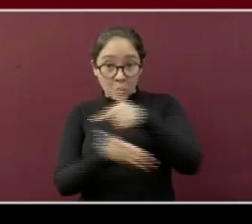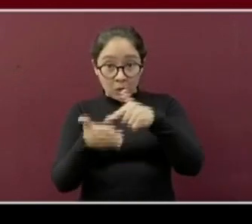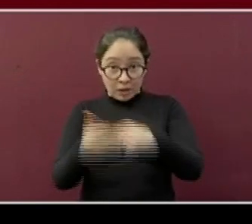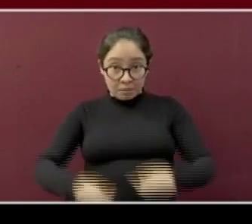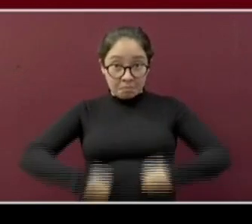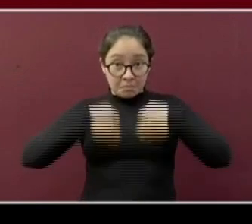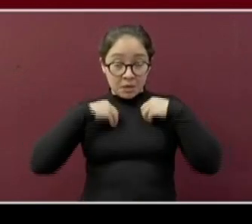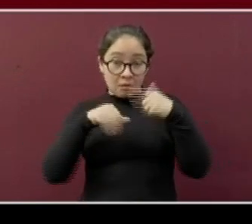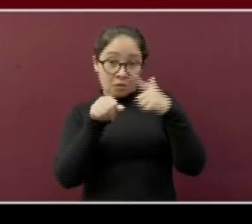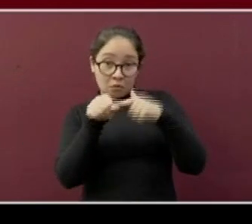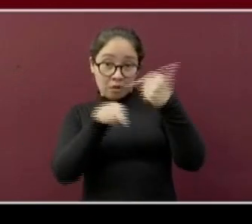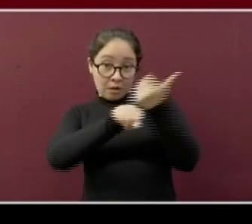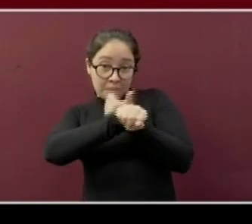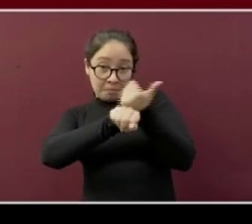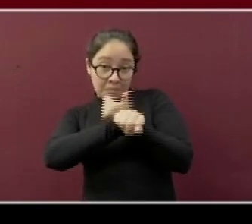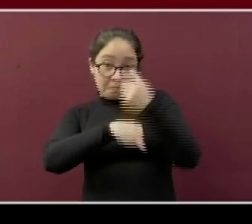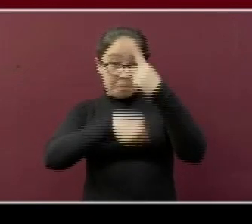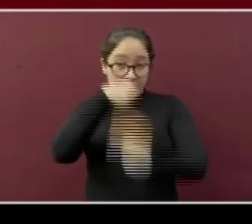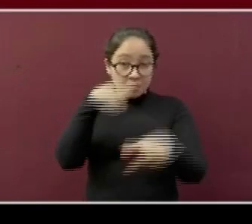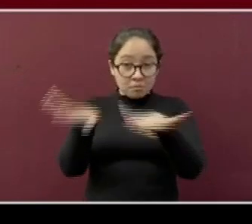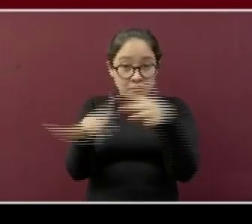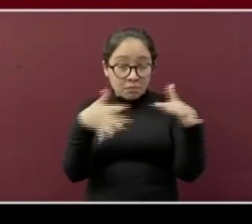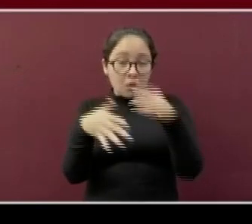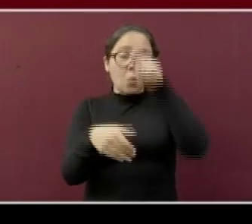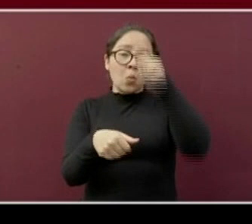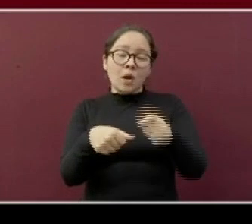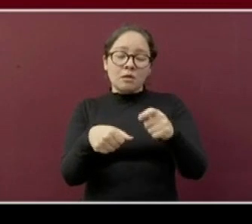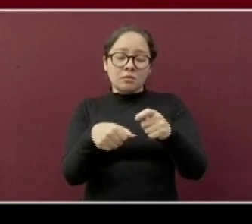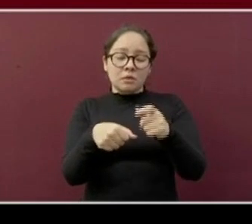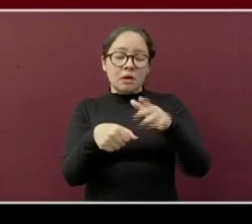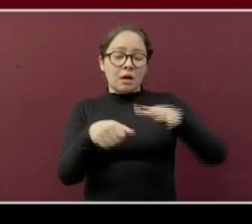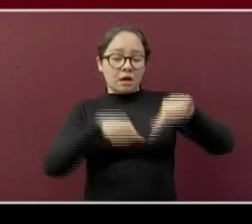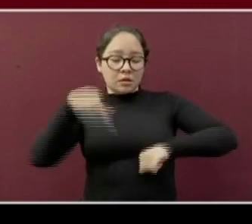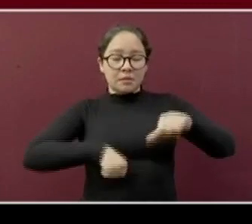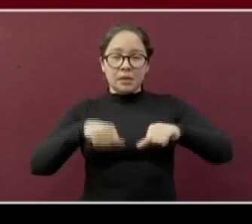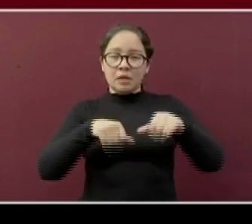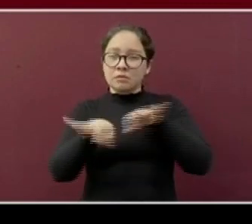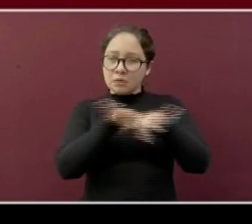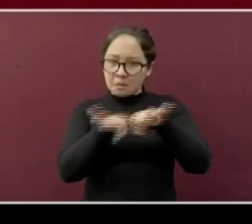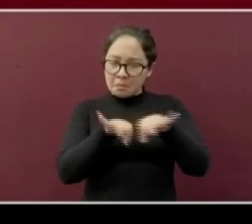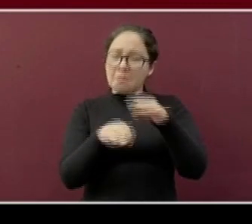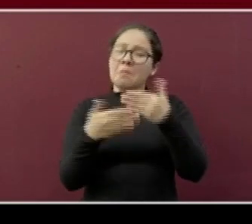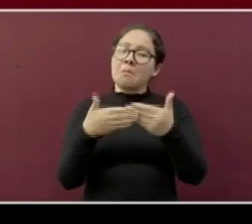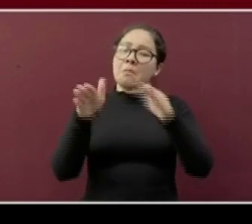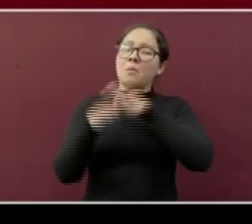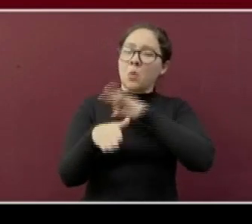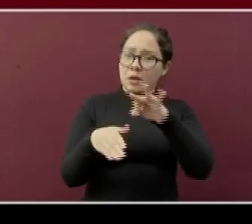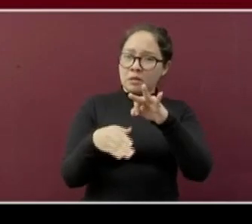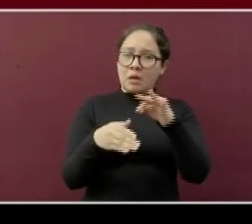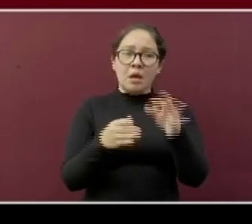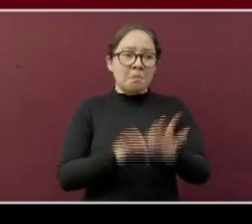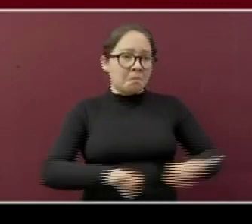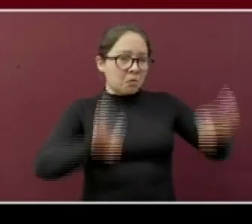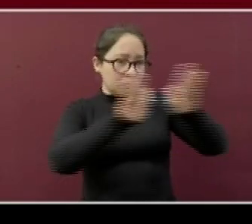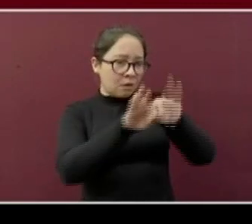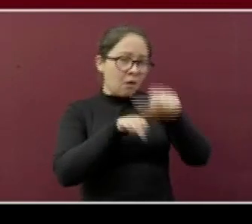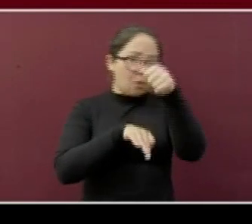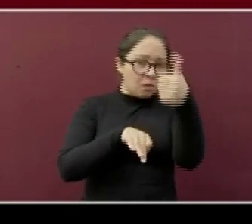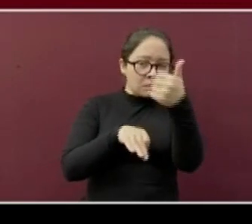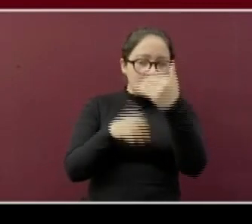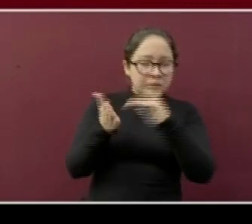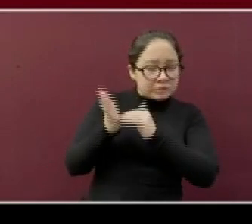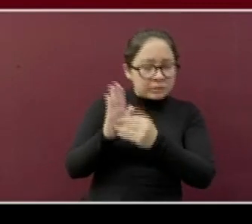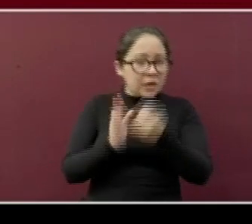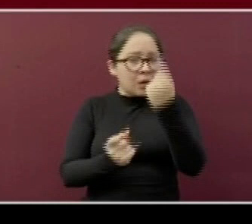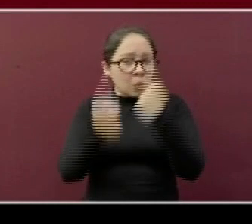está en amarillo o riesgo medio, las actividades laborales están permitidas, esenciales y estratégicas al